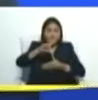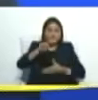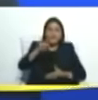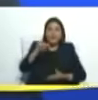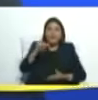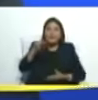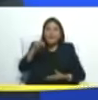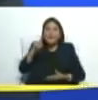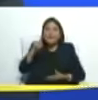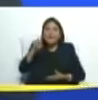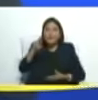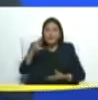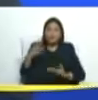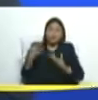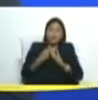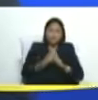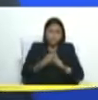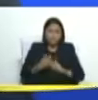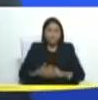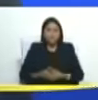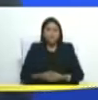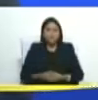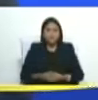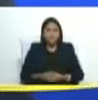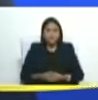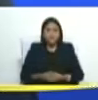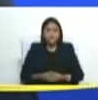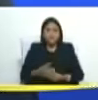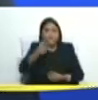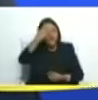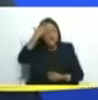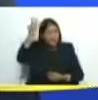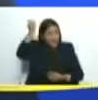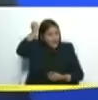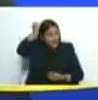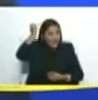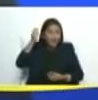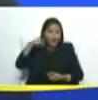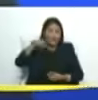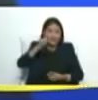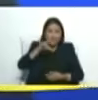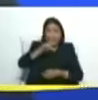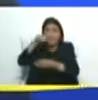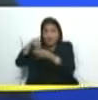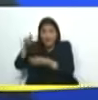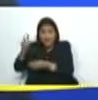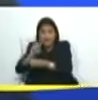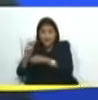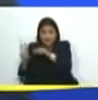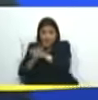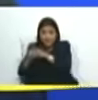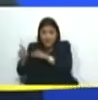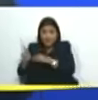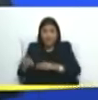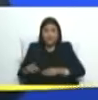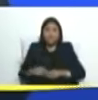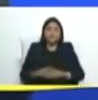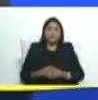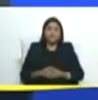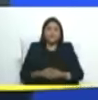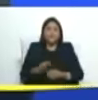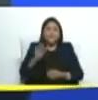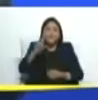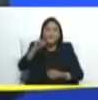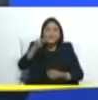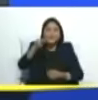Peña en la primera línea nuestro embajador en San Vicente y las Granadinas Francisco